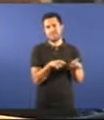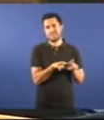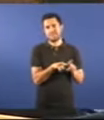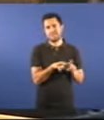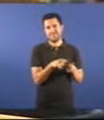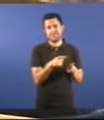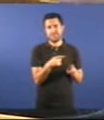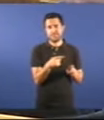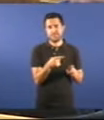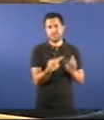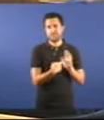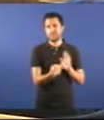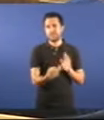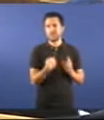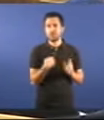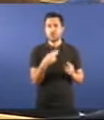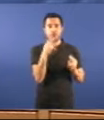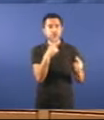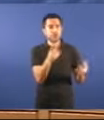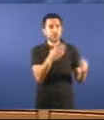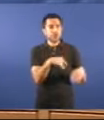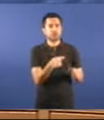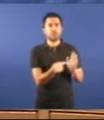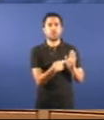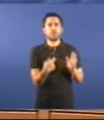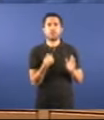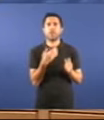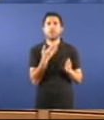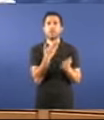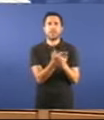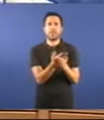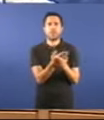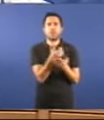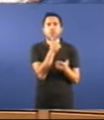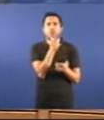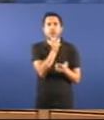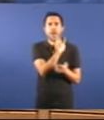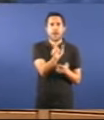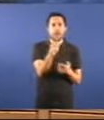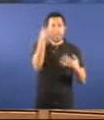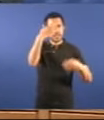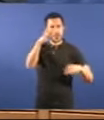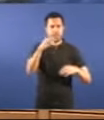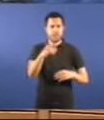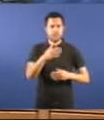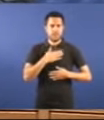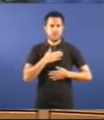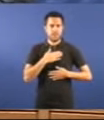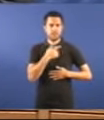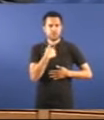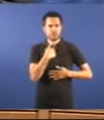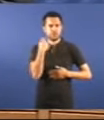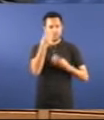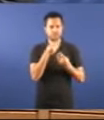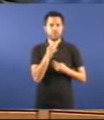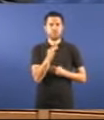señora, os retiro. Pero eu pido que conste a palabra ignorante hacia min porque creo que vamos mellorando. Señoría, reitero,